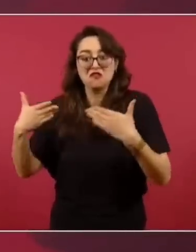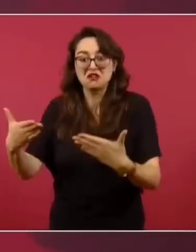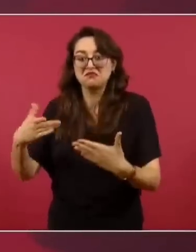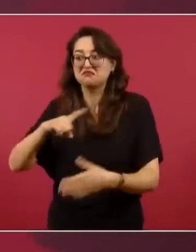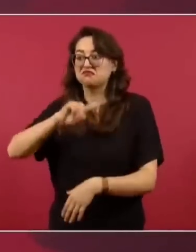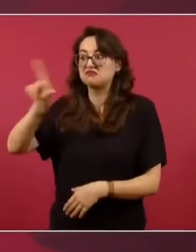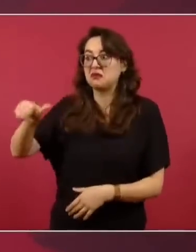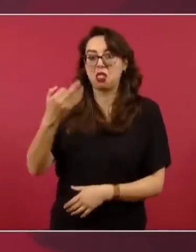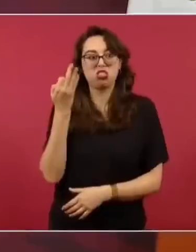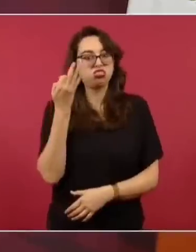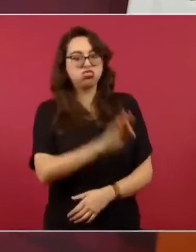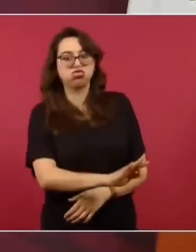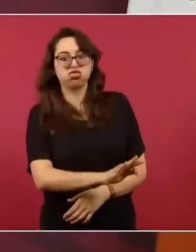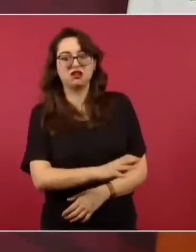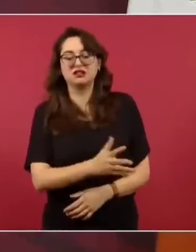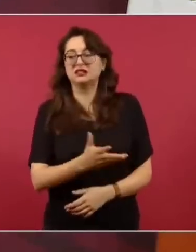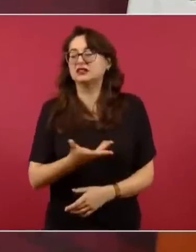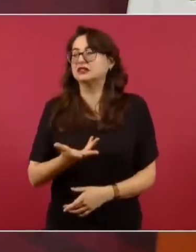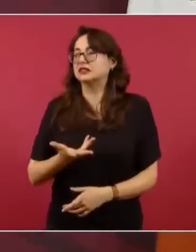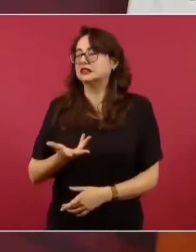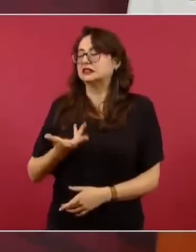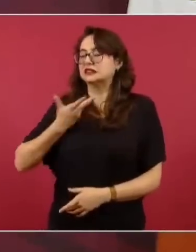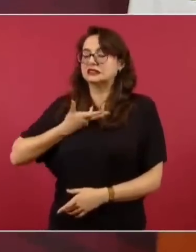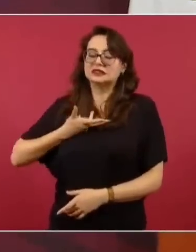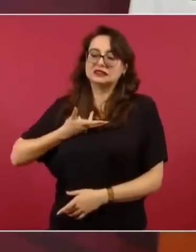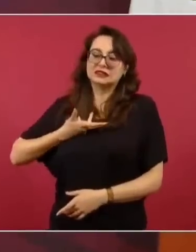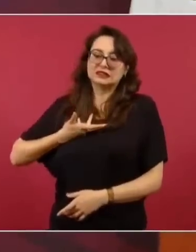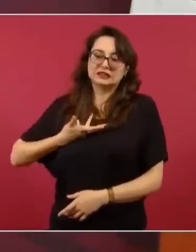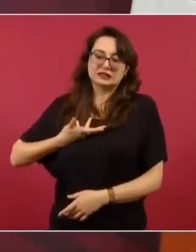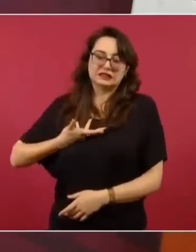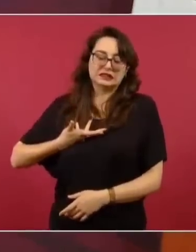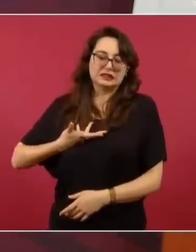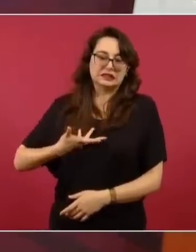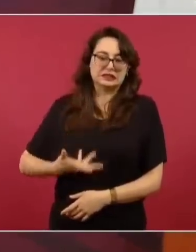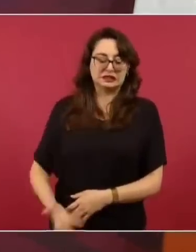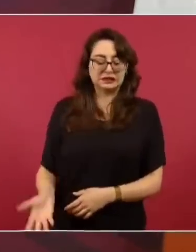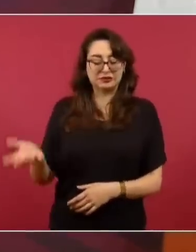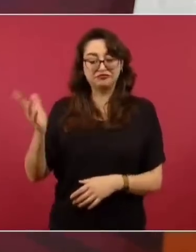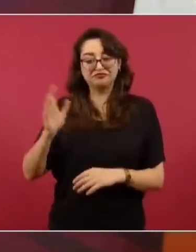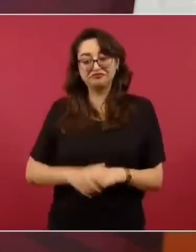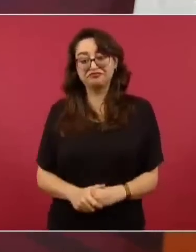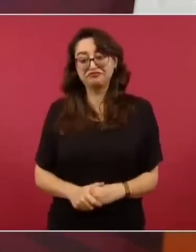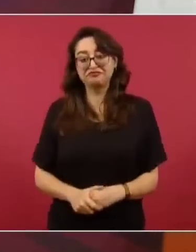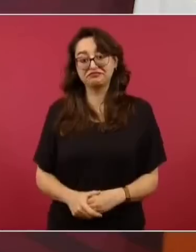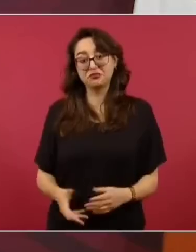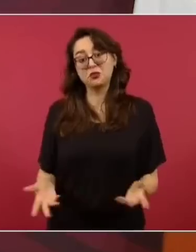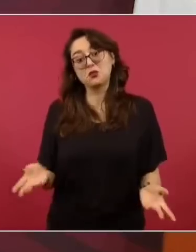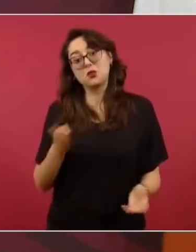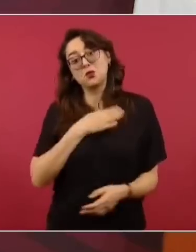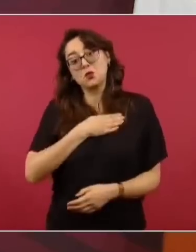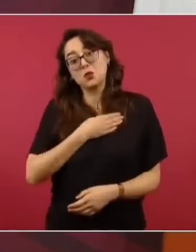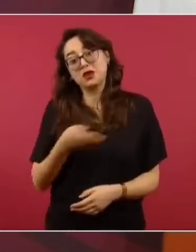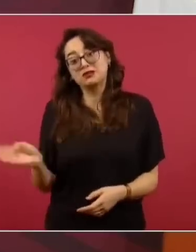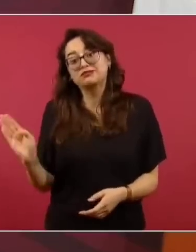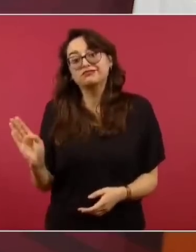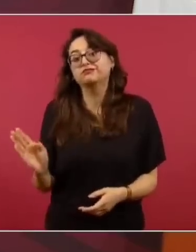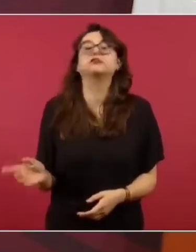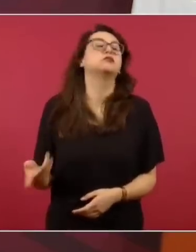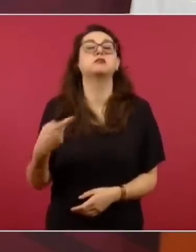uno debe de actuar de buena fe.